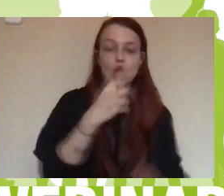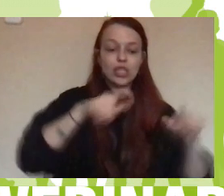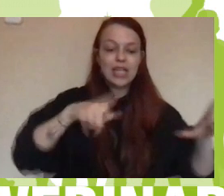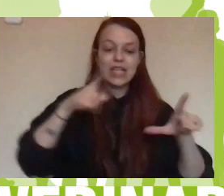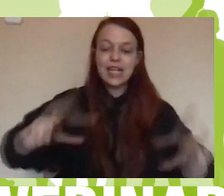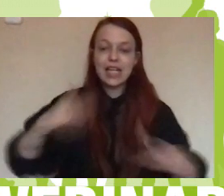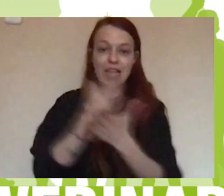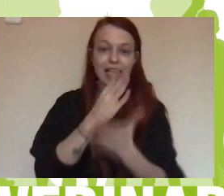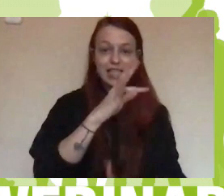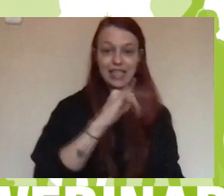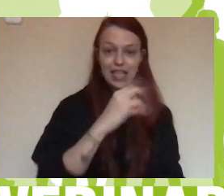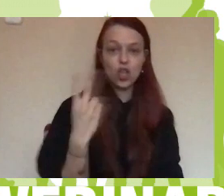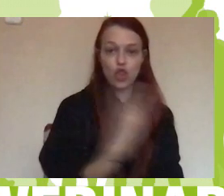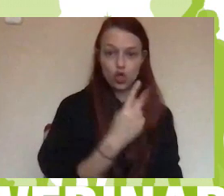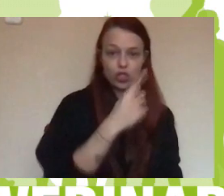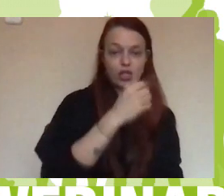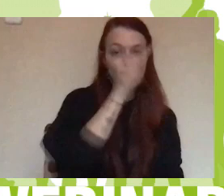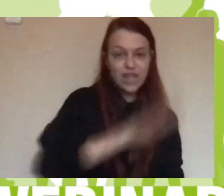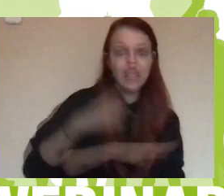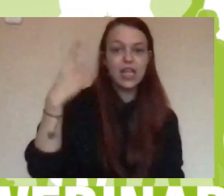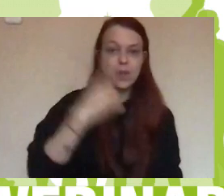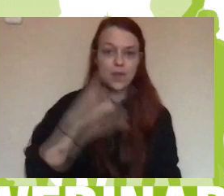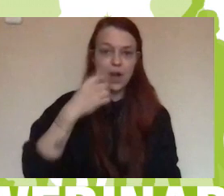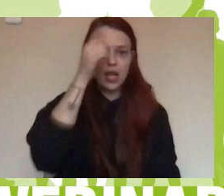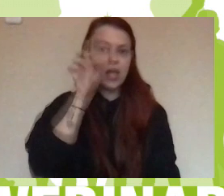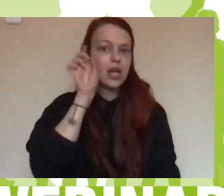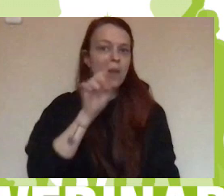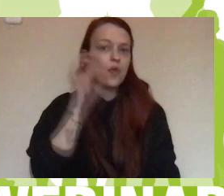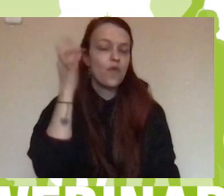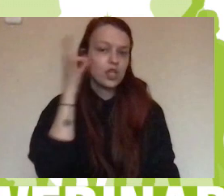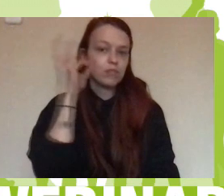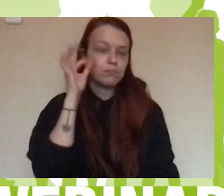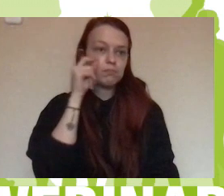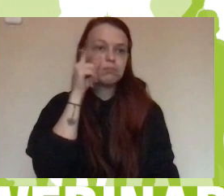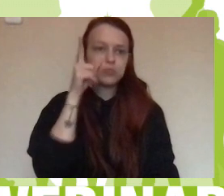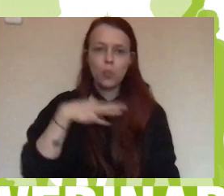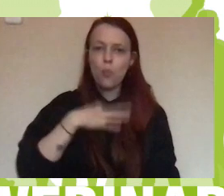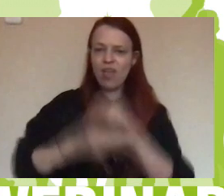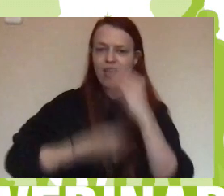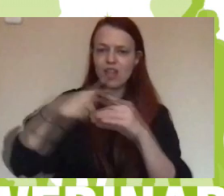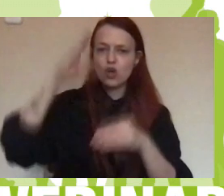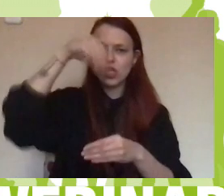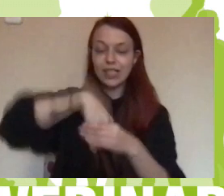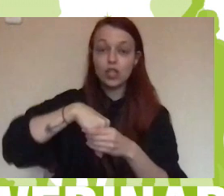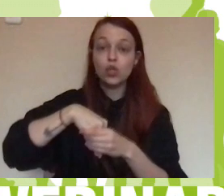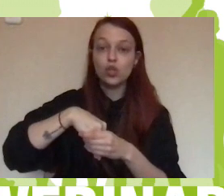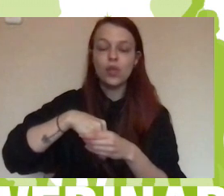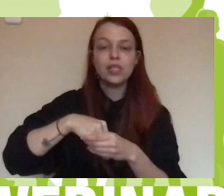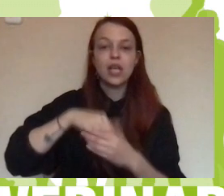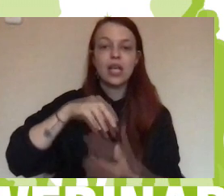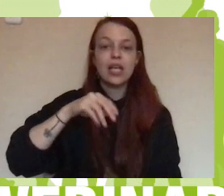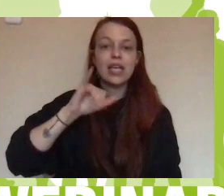infantil y otra de primaria y descubrió sus posibilidades, pues basándonos en el modelo de aula de futuro del INTEF,